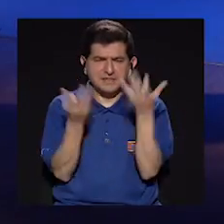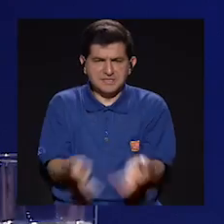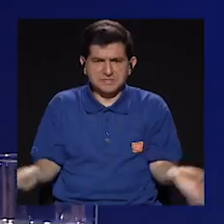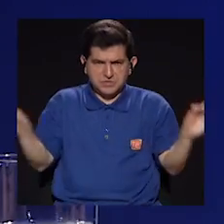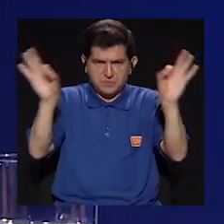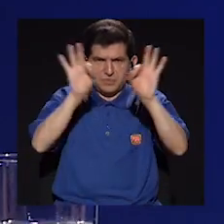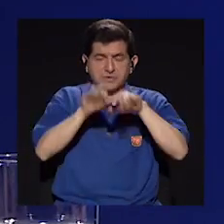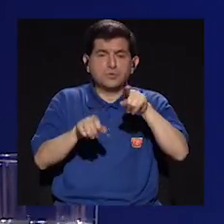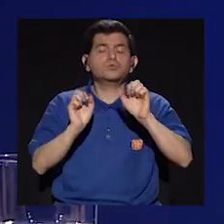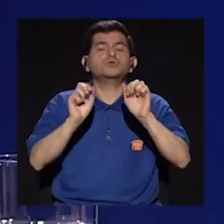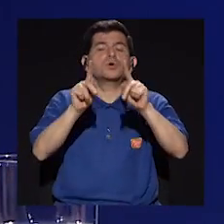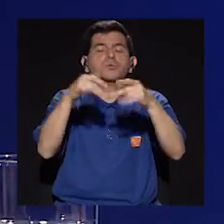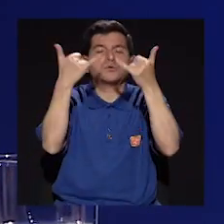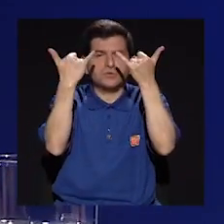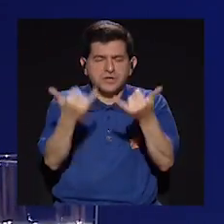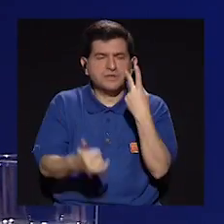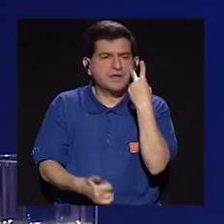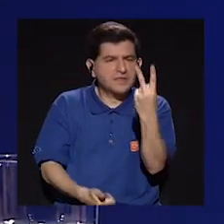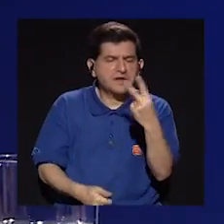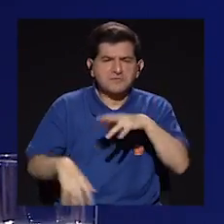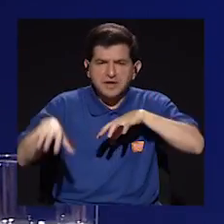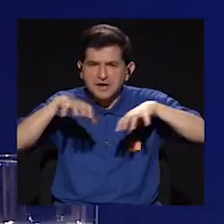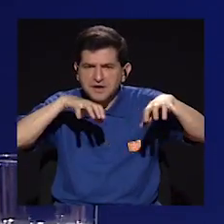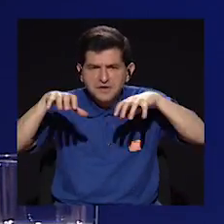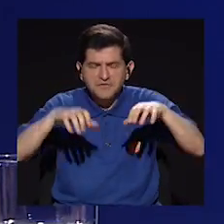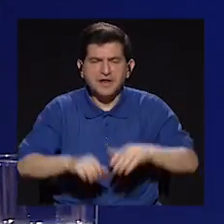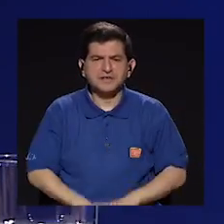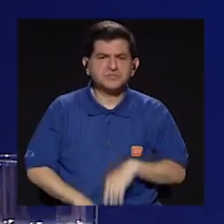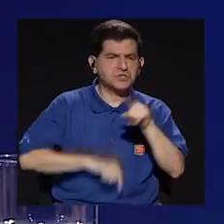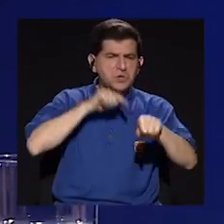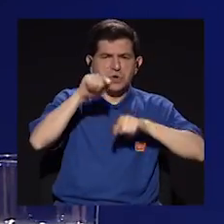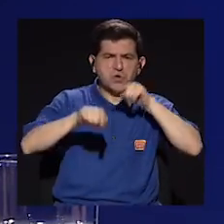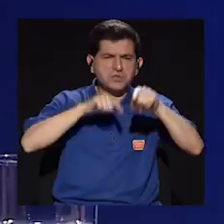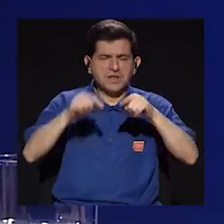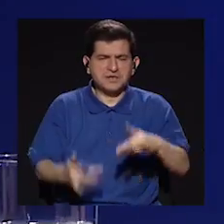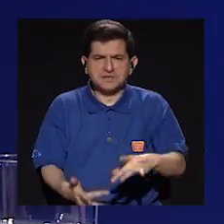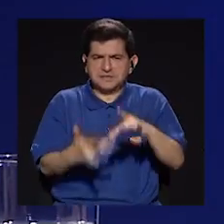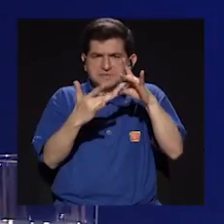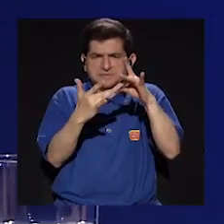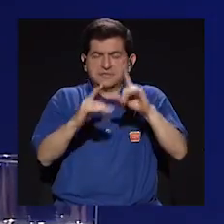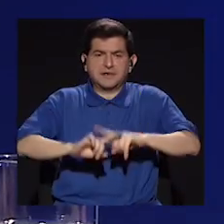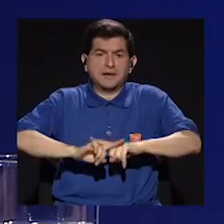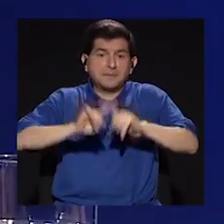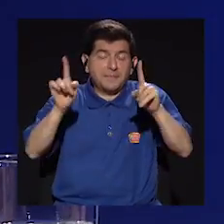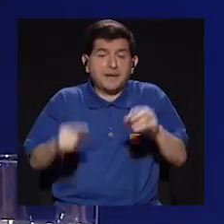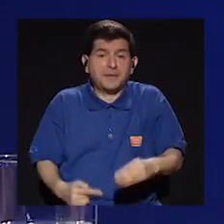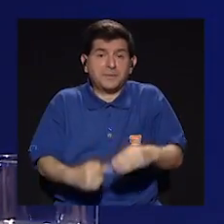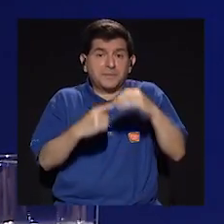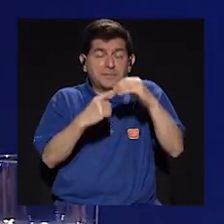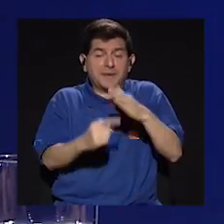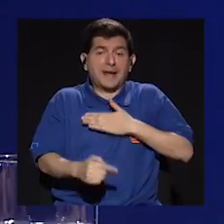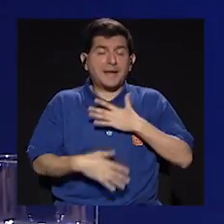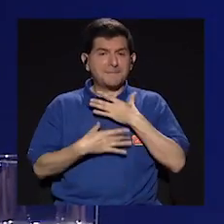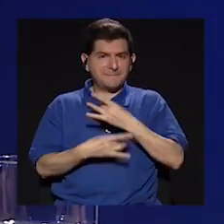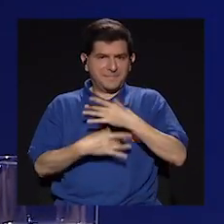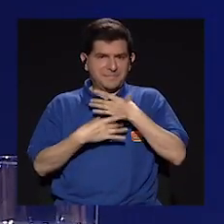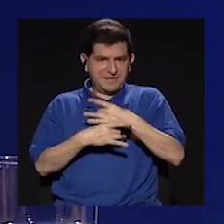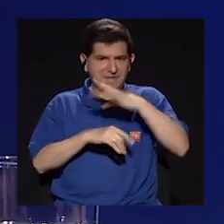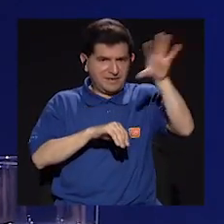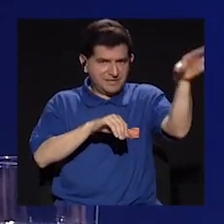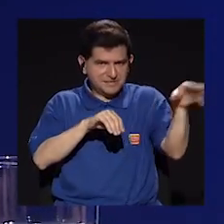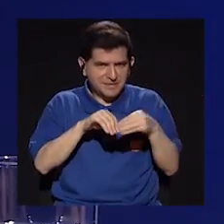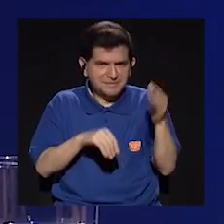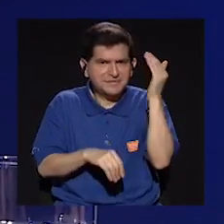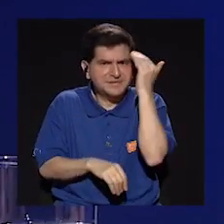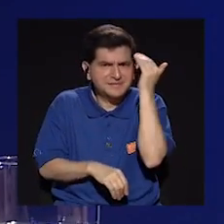festivales importantes, ya has tenido la oportunidad de ver cuál es la reacción de la crítica especializada, pero principalmente me interesa,